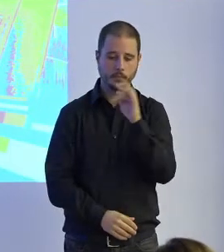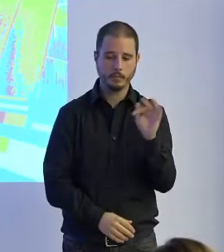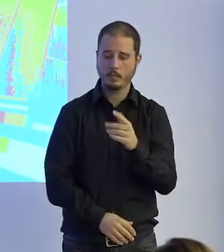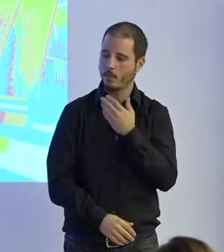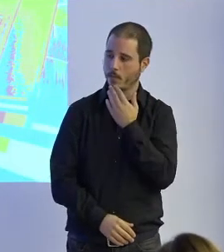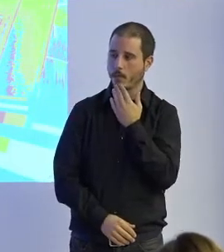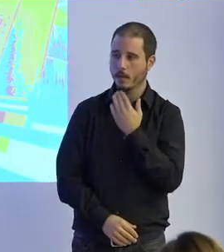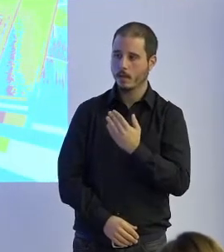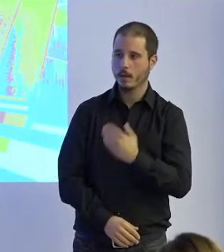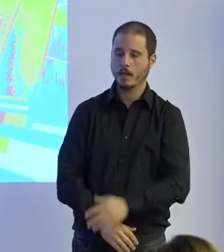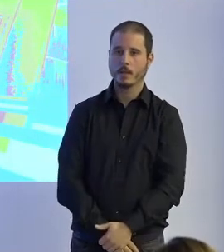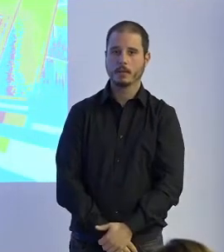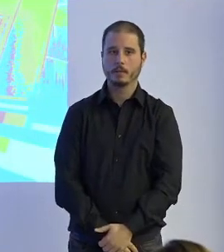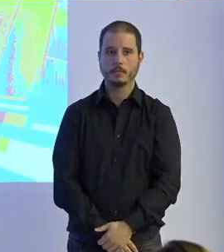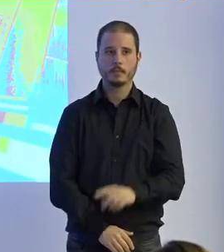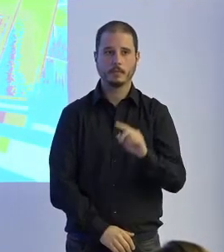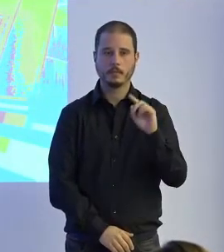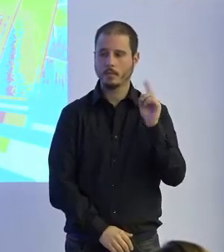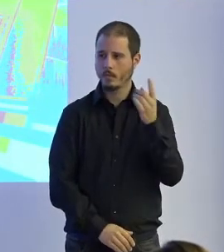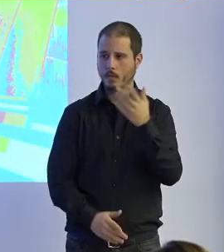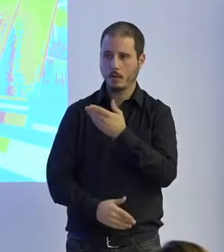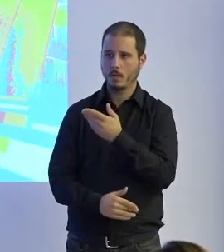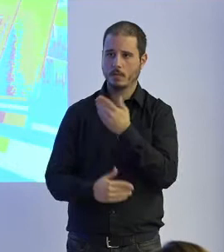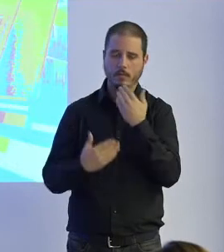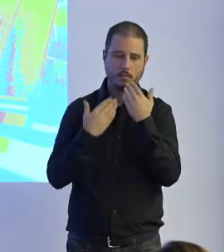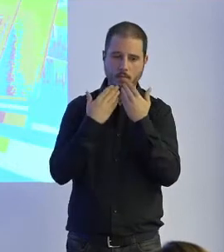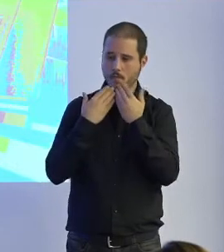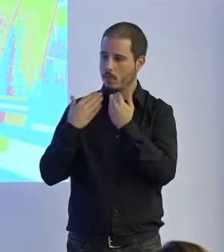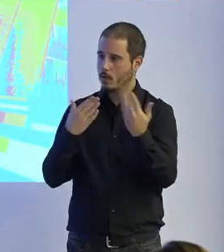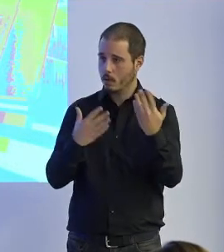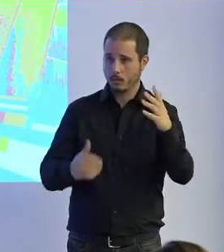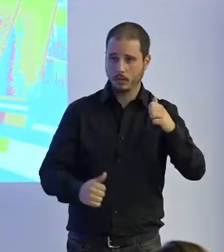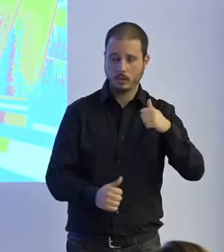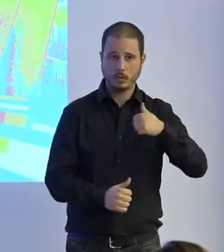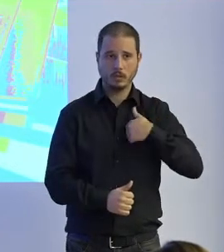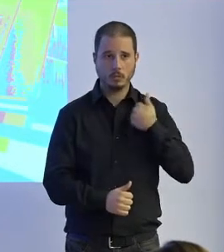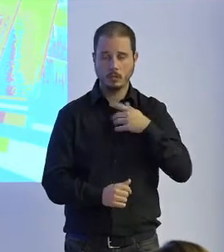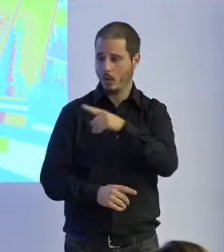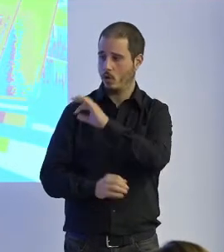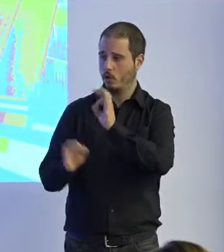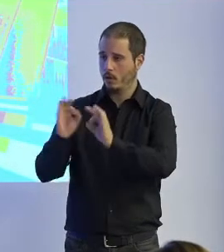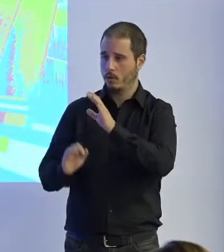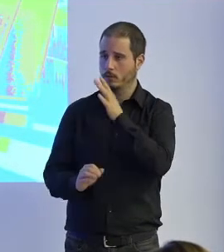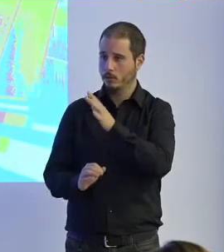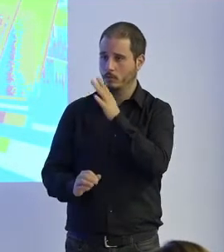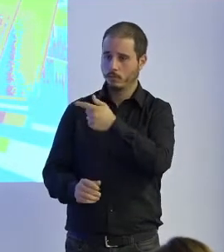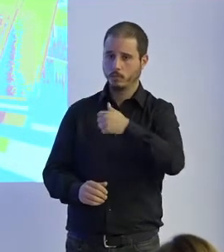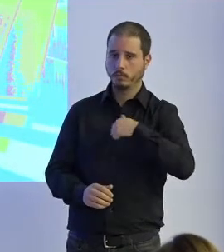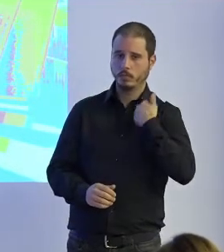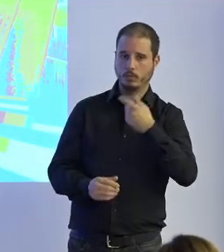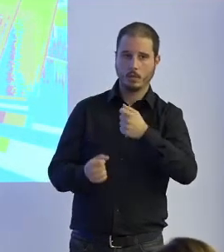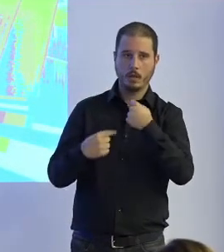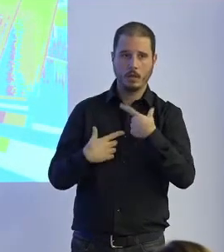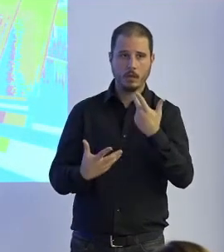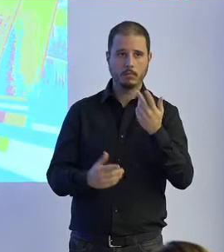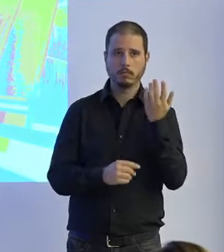gracias primero agradecer la oportunidad que nos habéis dado la organización de presentar en este foro